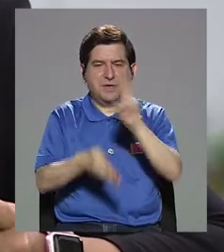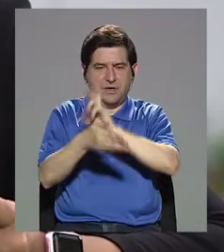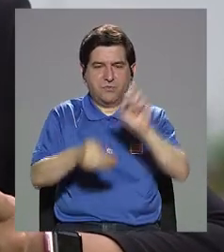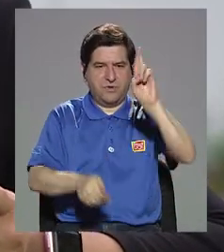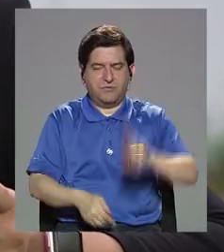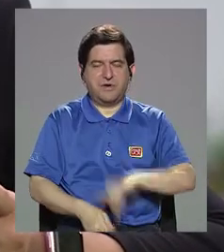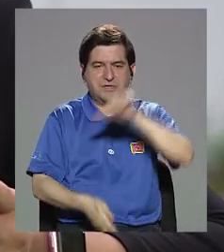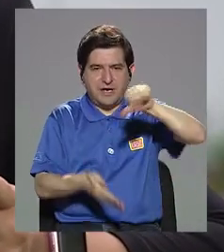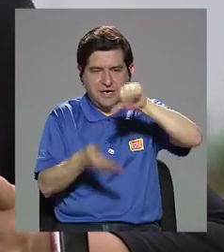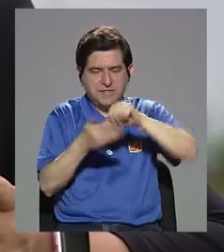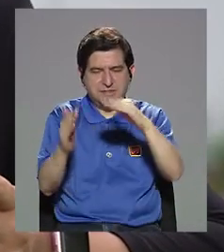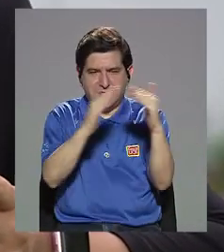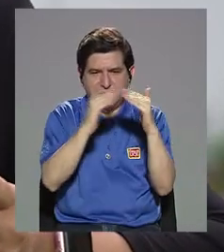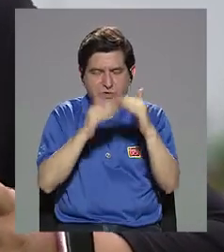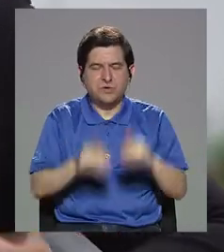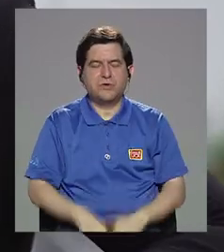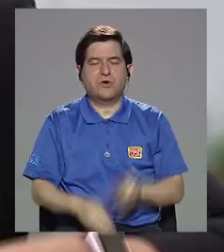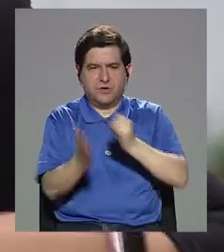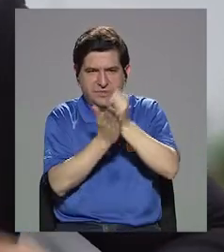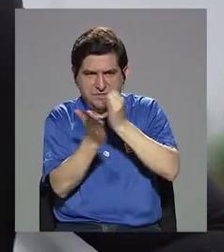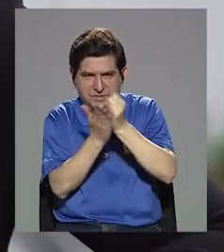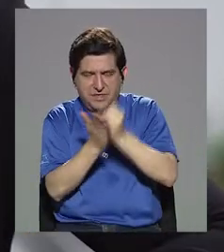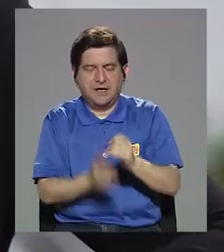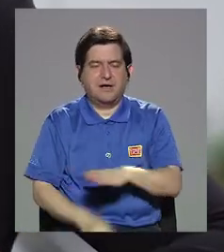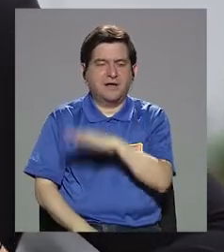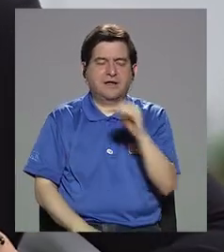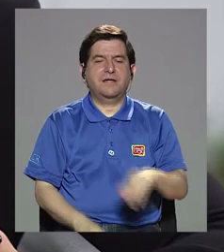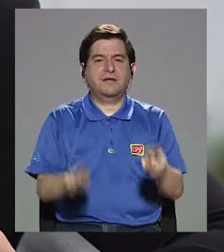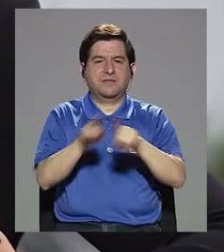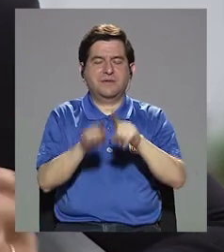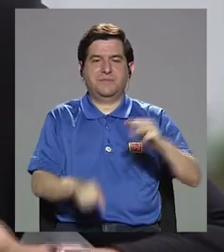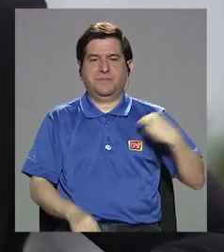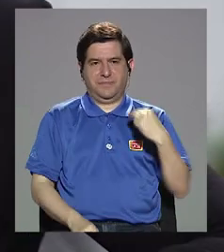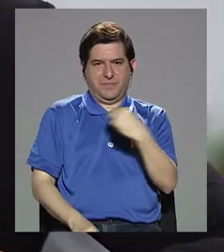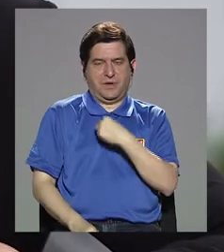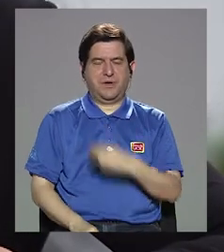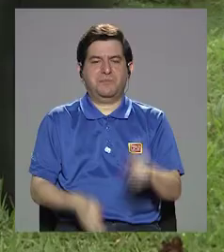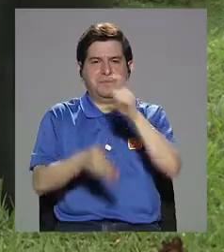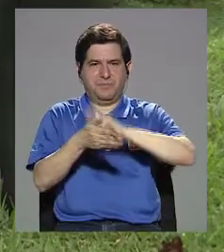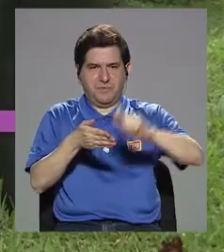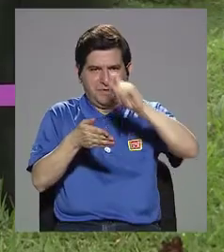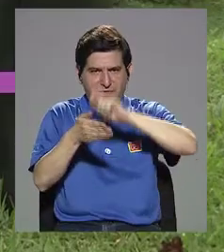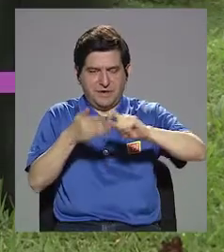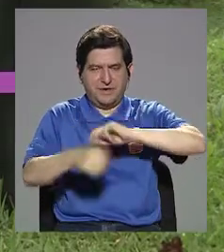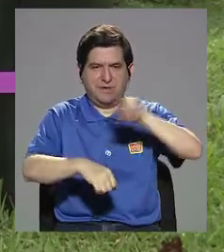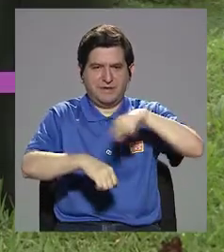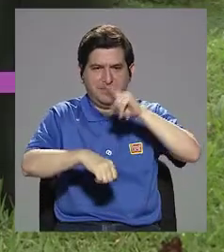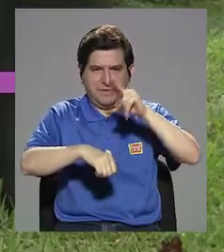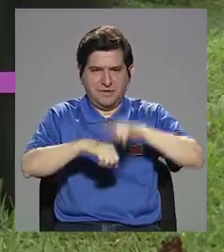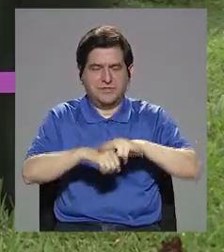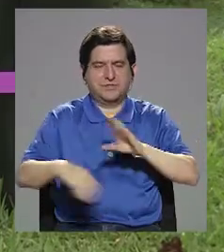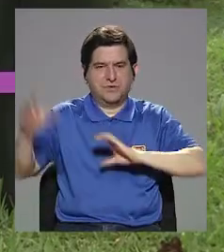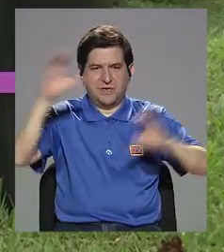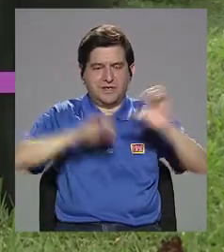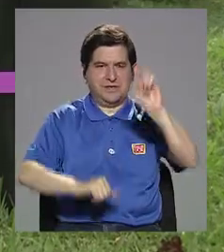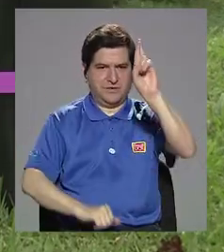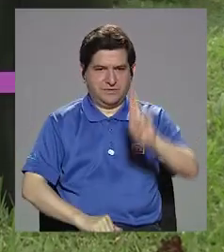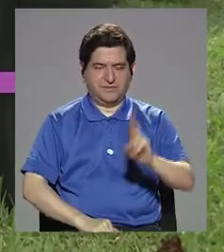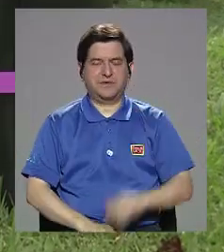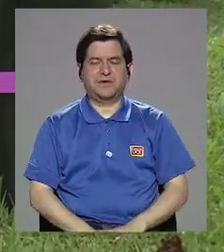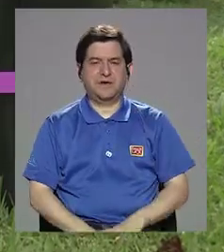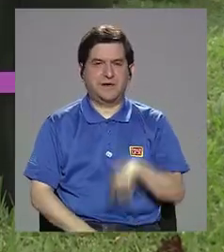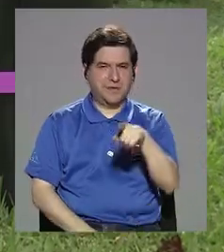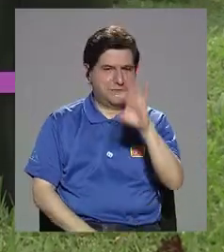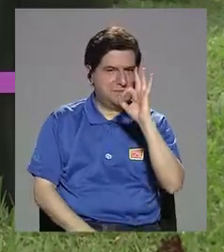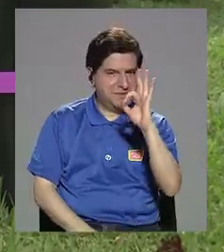Universidad de Costa Rica, además miembro de la Academia Nacional de Ciencia de Costa Rica, bienvenida doctora. Buenos días, ¿cómo